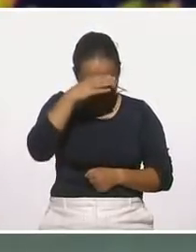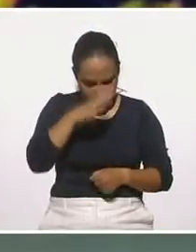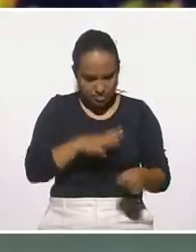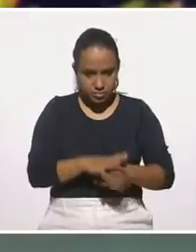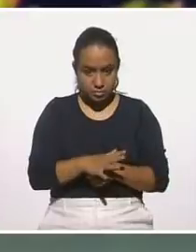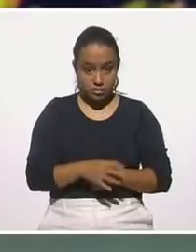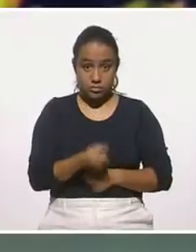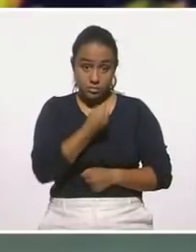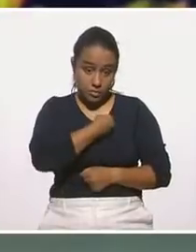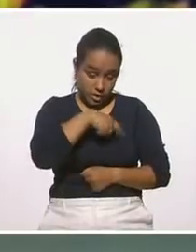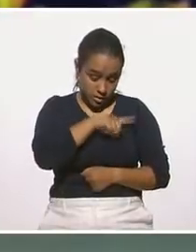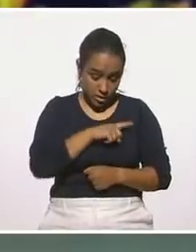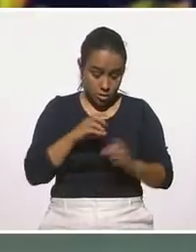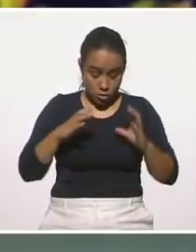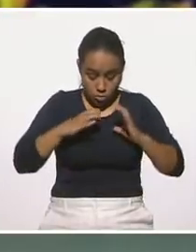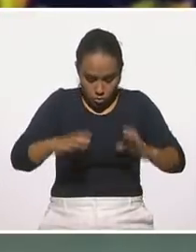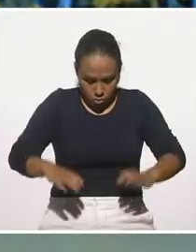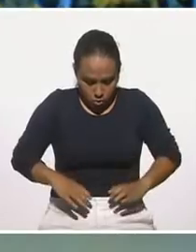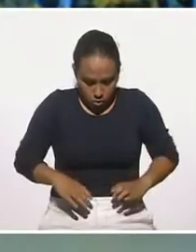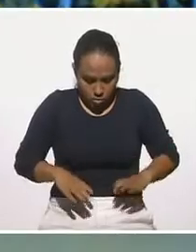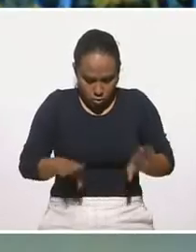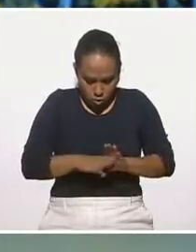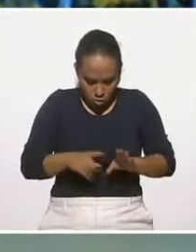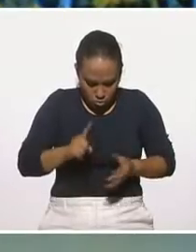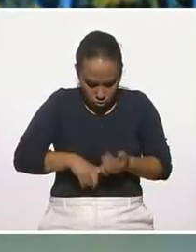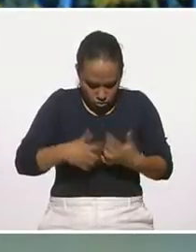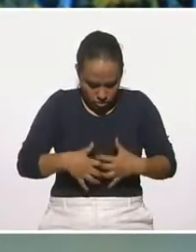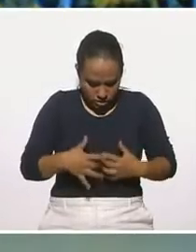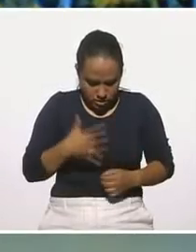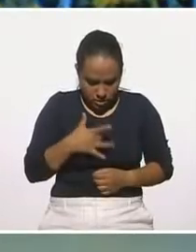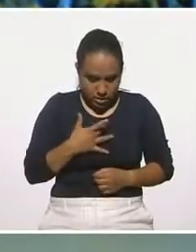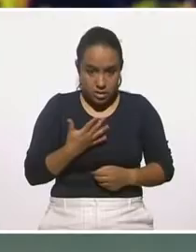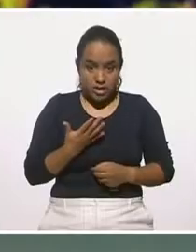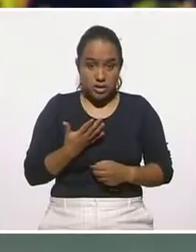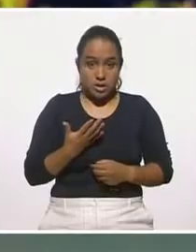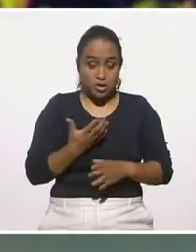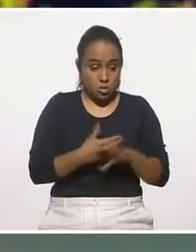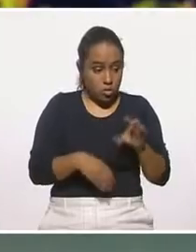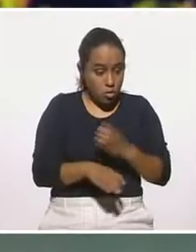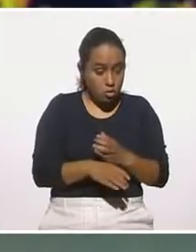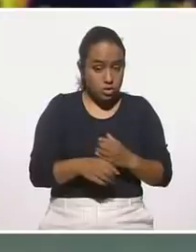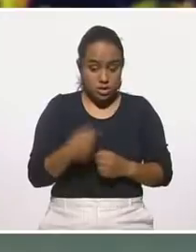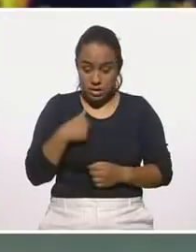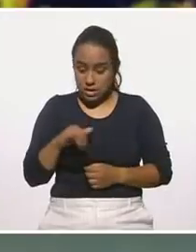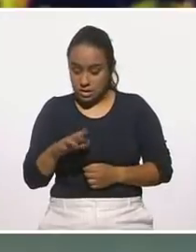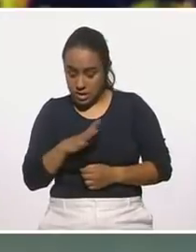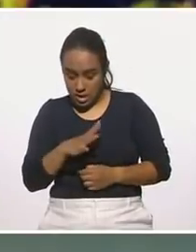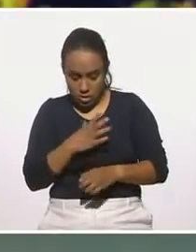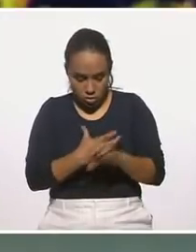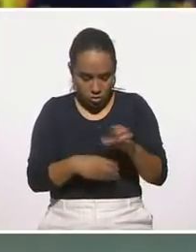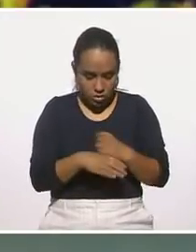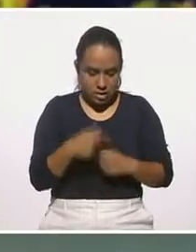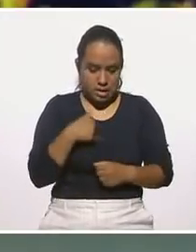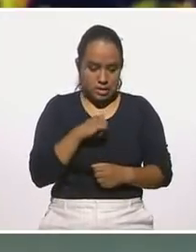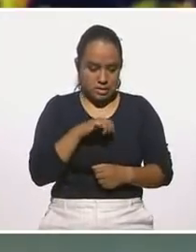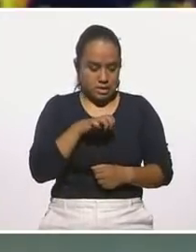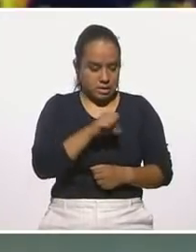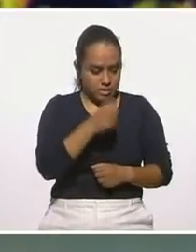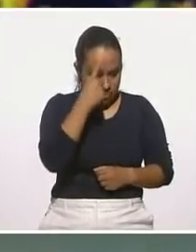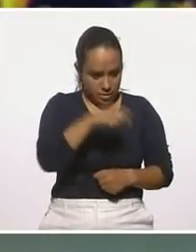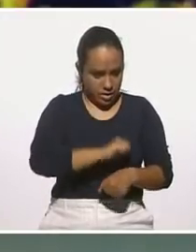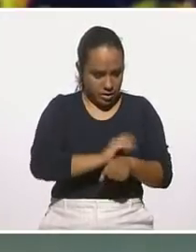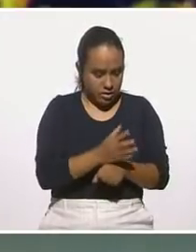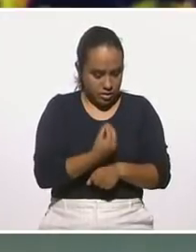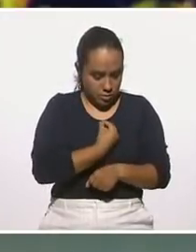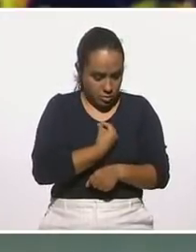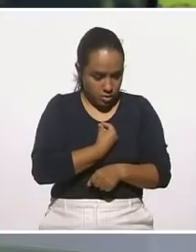¿De salud? ¿Físico? ¿Cómo me encuentro en mi organismo? ¿Preguntas? ¿Material? ¿Tengo, qué recursos tengo? ¿Materiales que sí me alcancen a soportar la pandemia? ¿Y